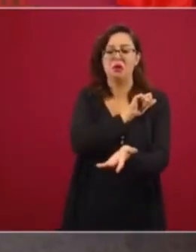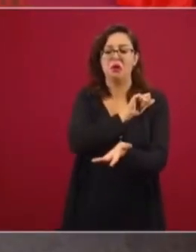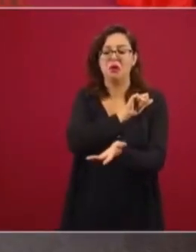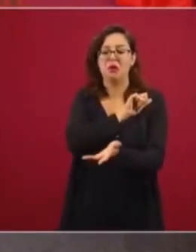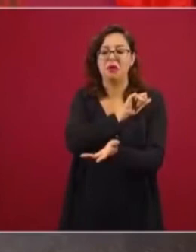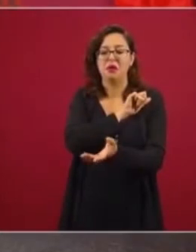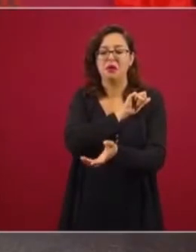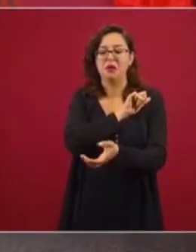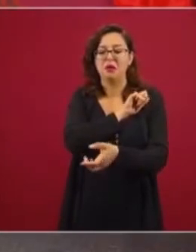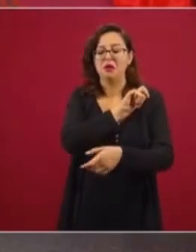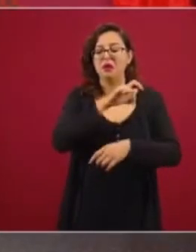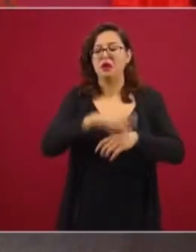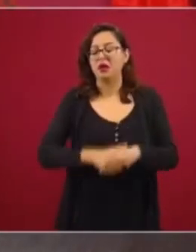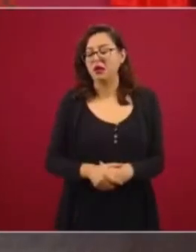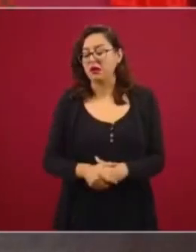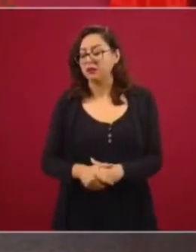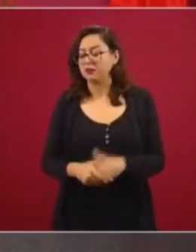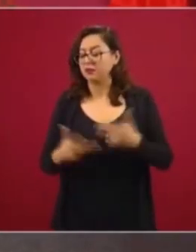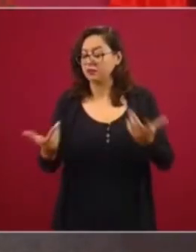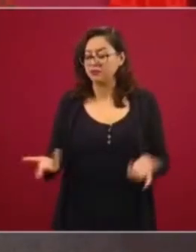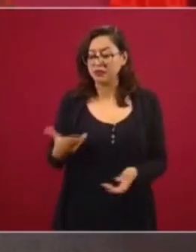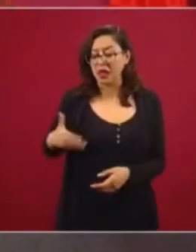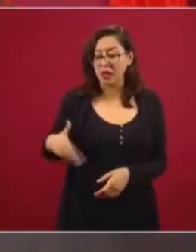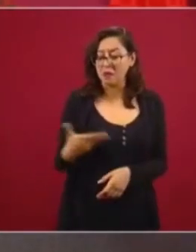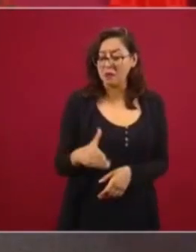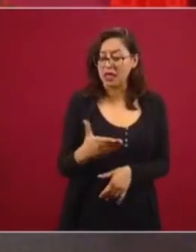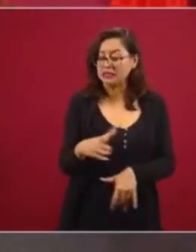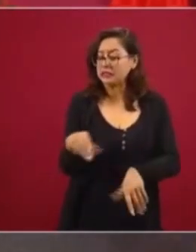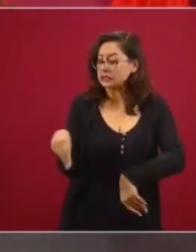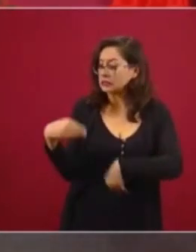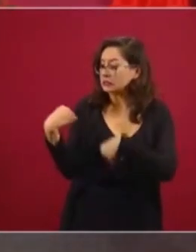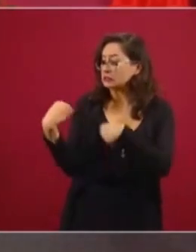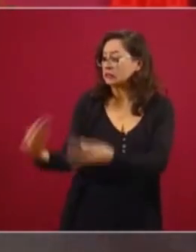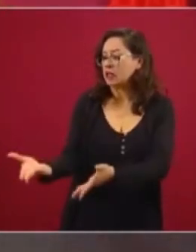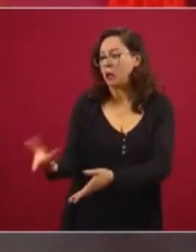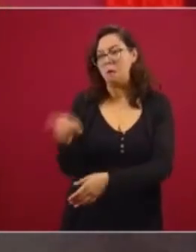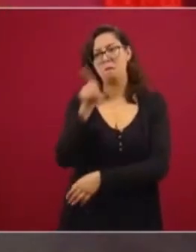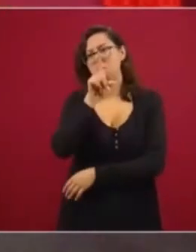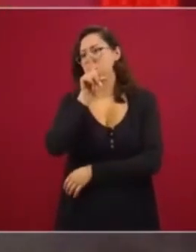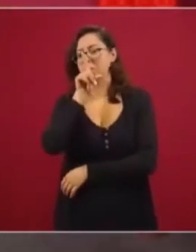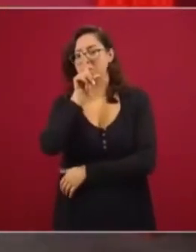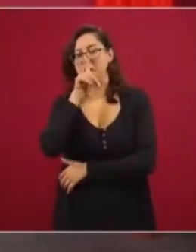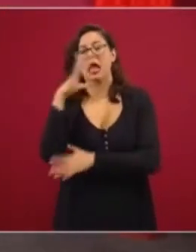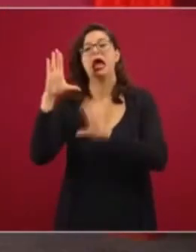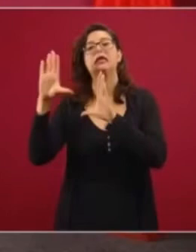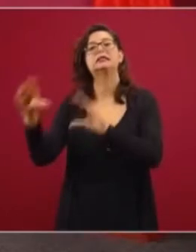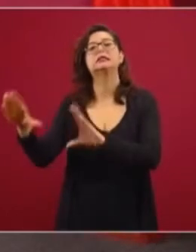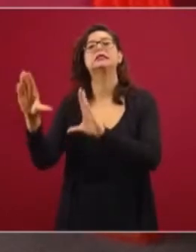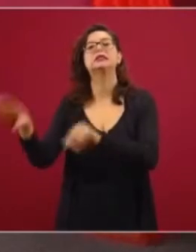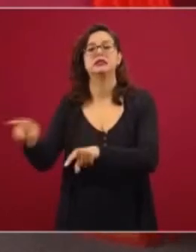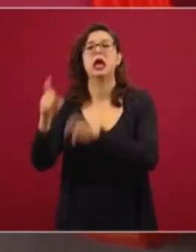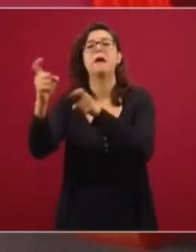en vez de darles el pescado había que enseñarlos a pescar.